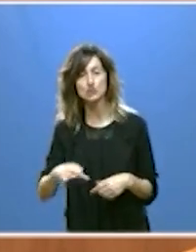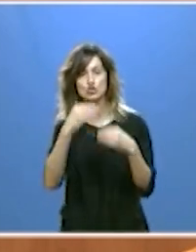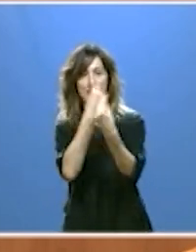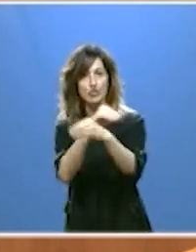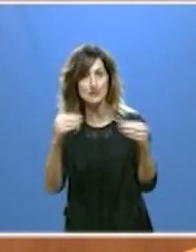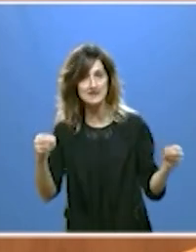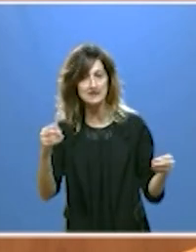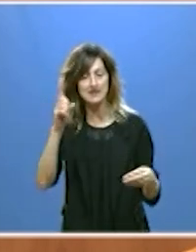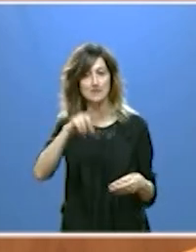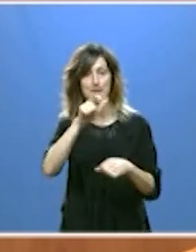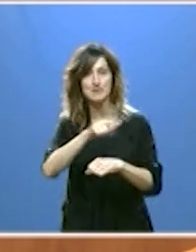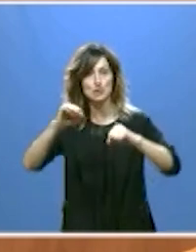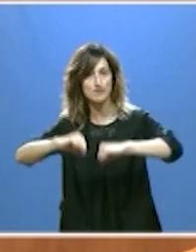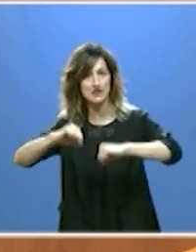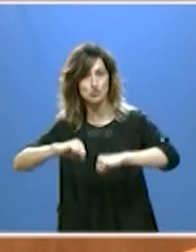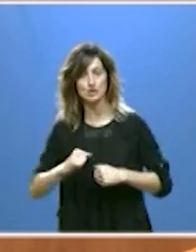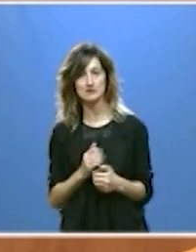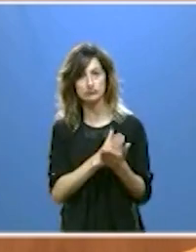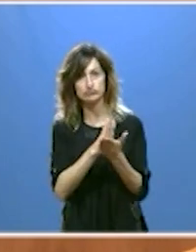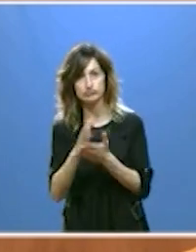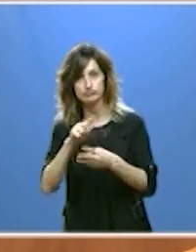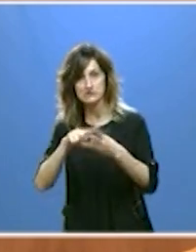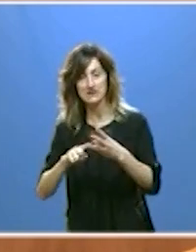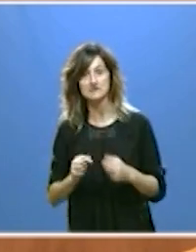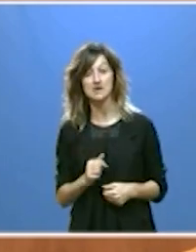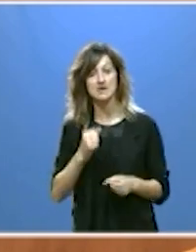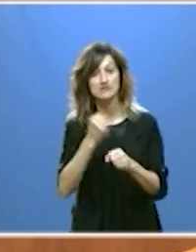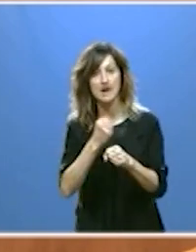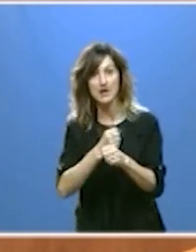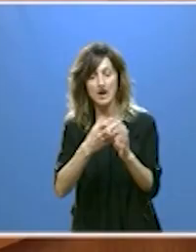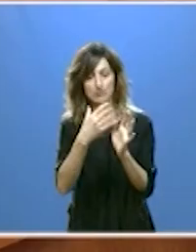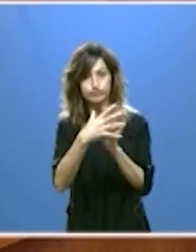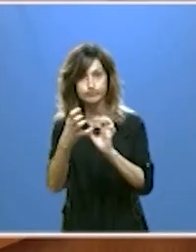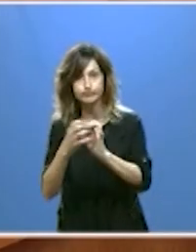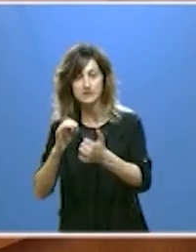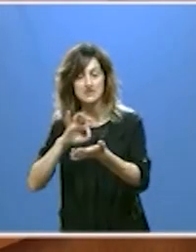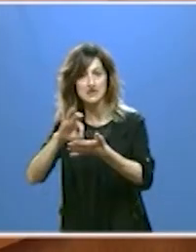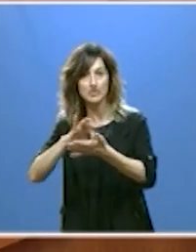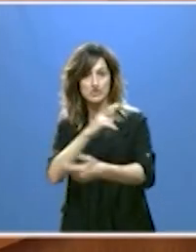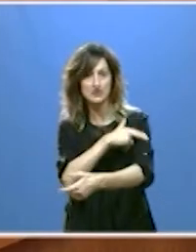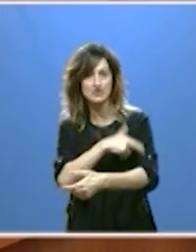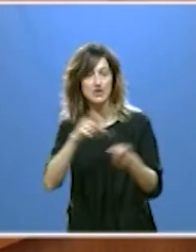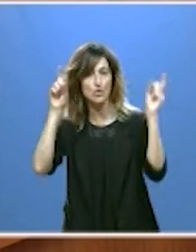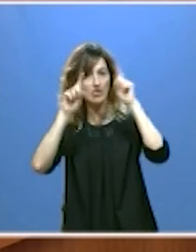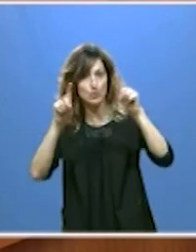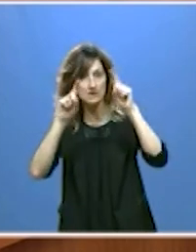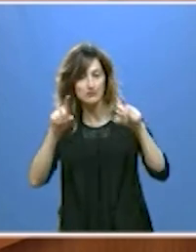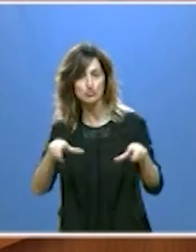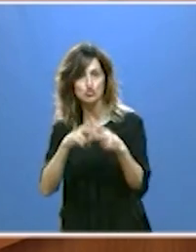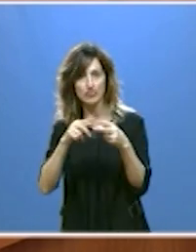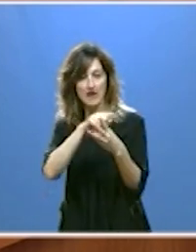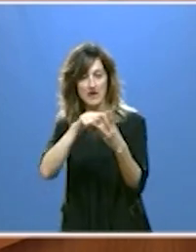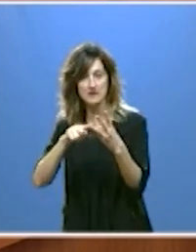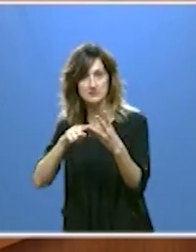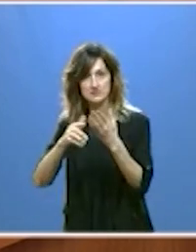adolescentes y las personas mayores. Aquí trabajan de manera coordinada los servicios sanitarios, educativos y sociales